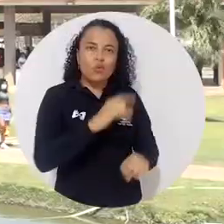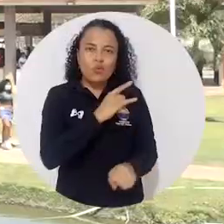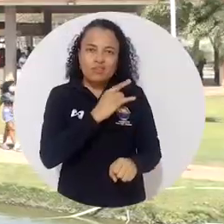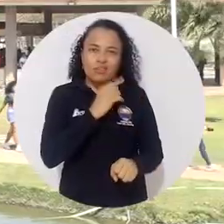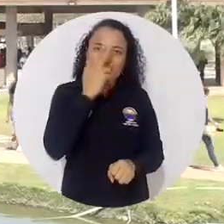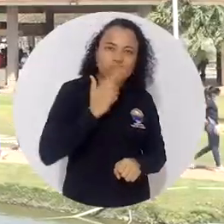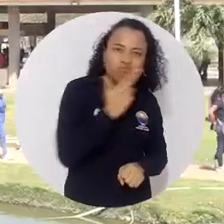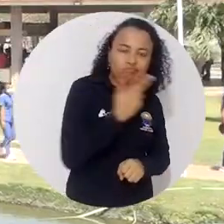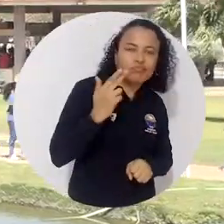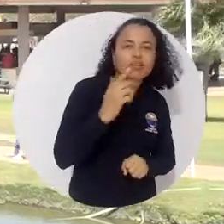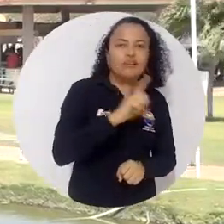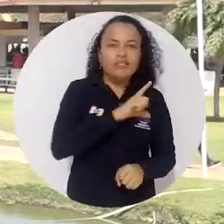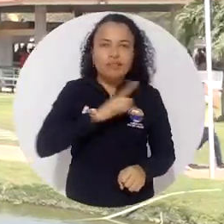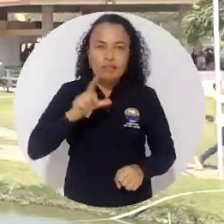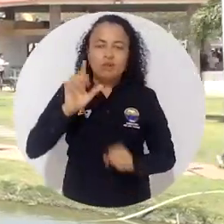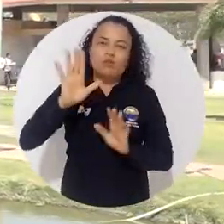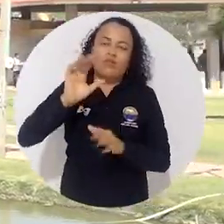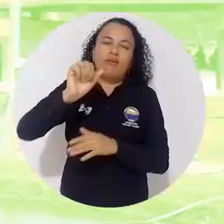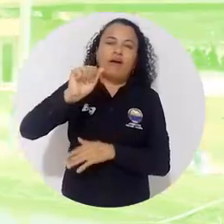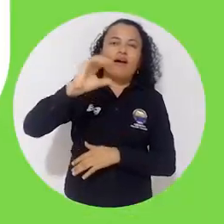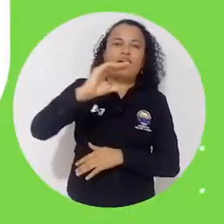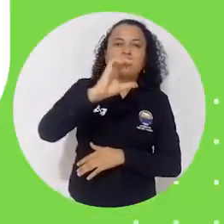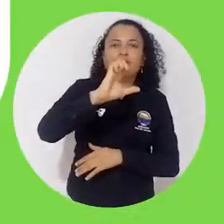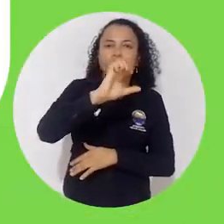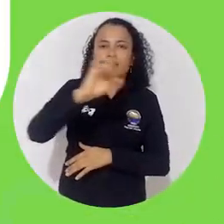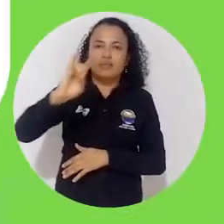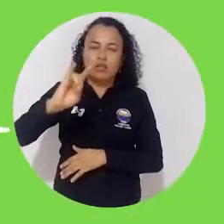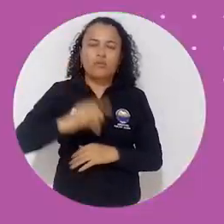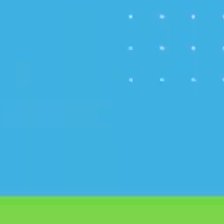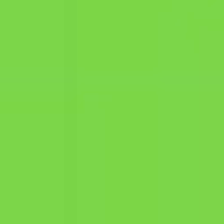Universidades Emprendedoras y Comprometidas, ACEI.